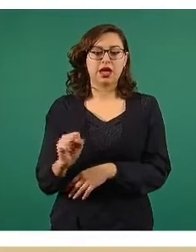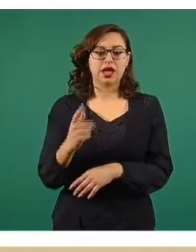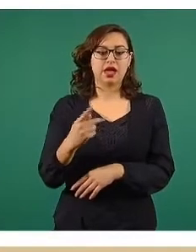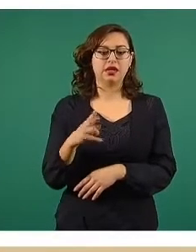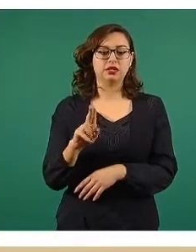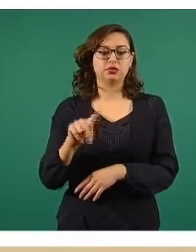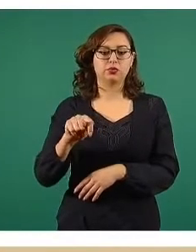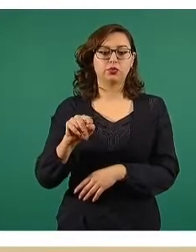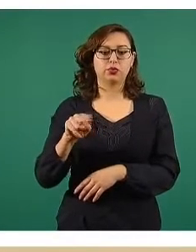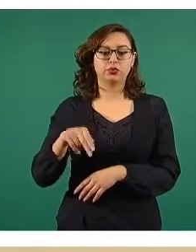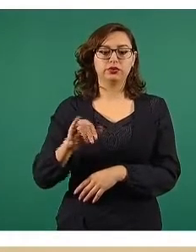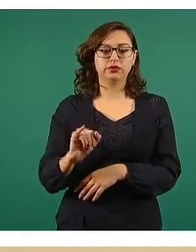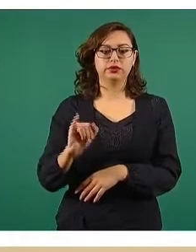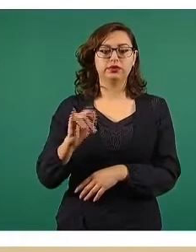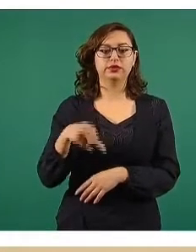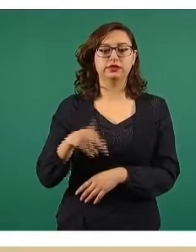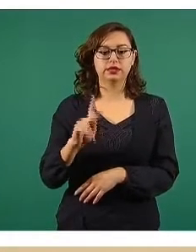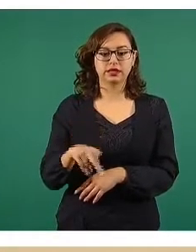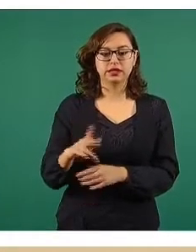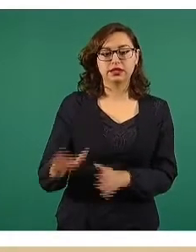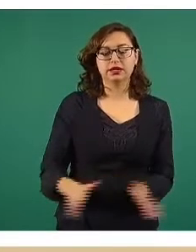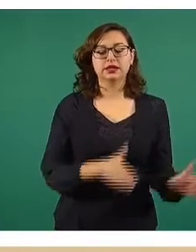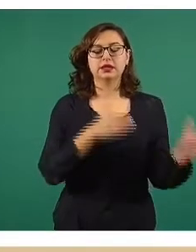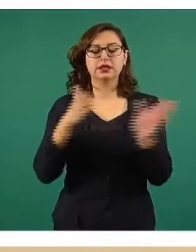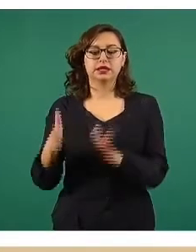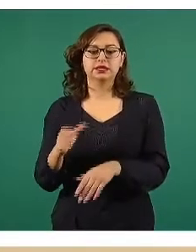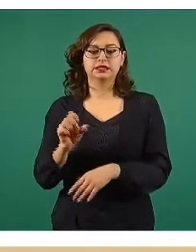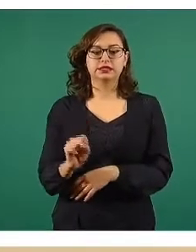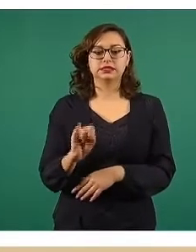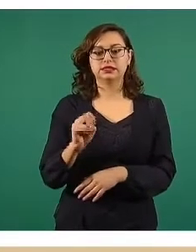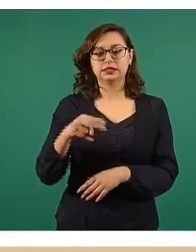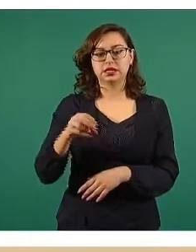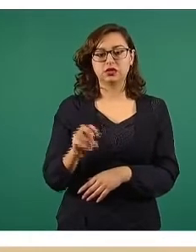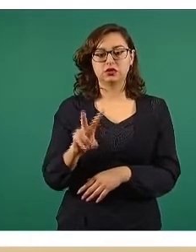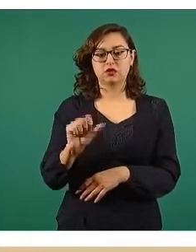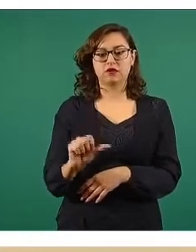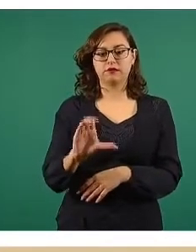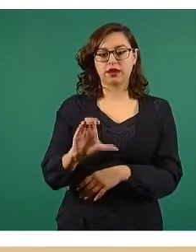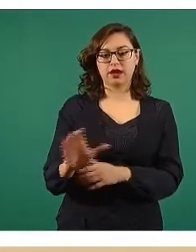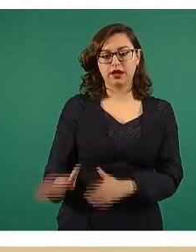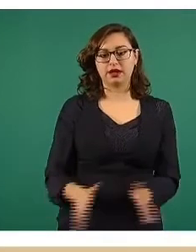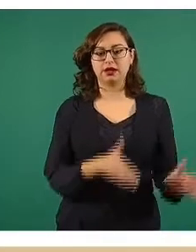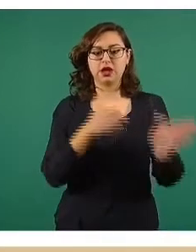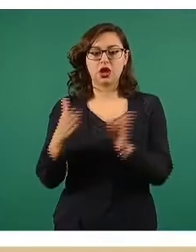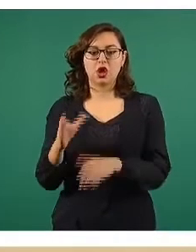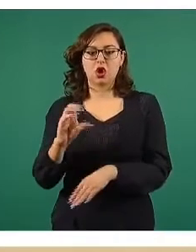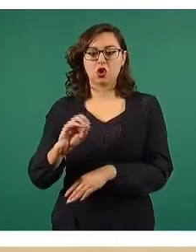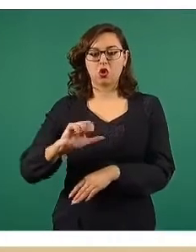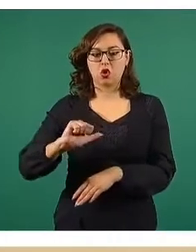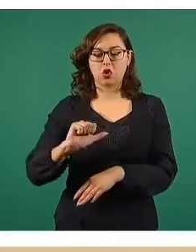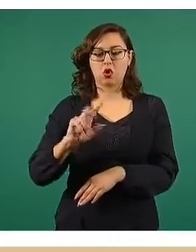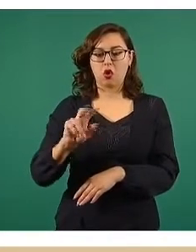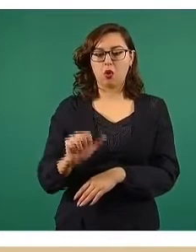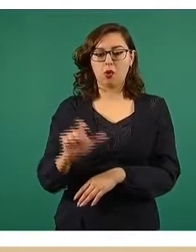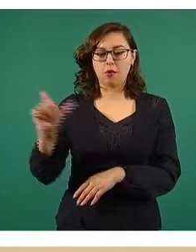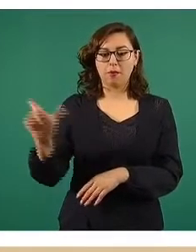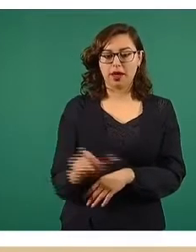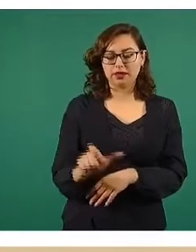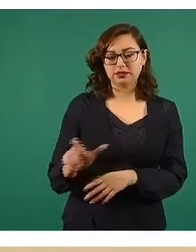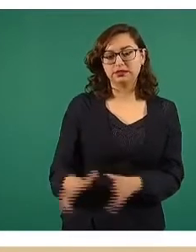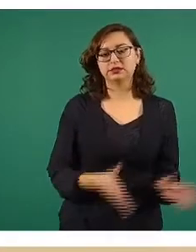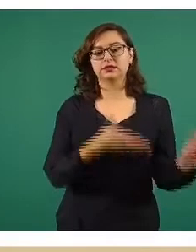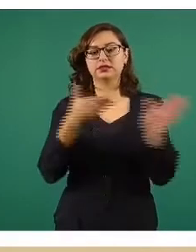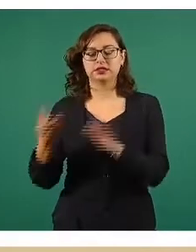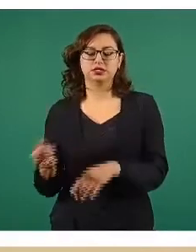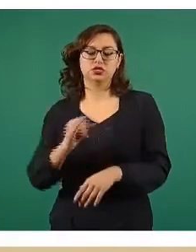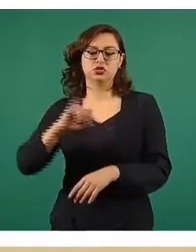Sinovac, en abril fue Covaxin y en mayo fue Johnson & Johnson o Janssen, que así se conoce.